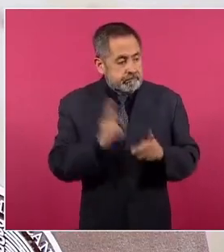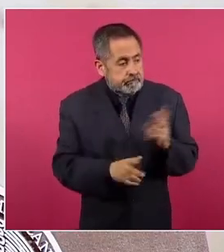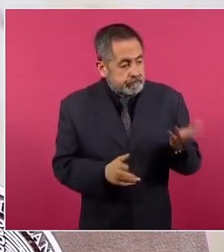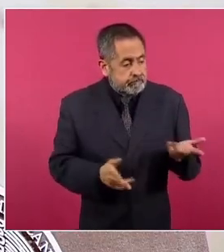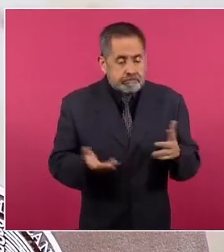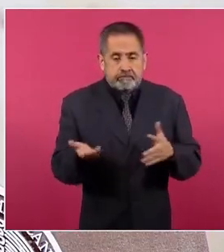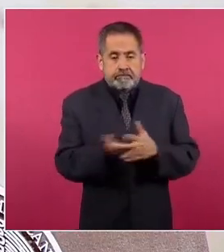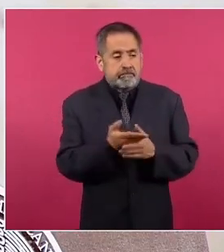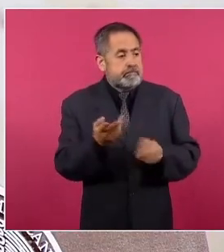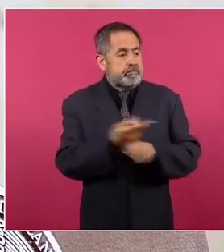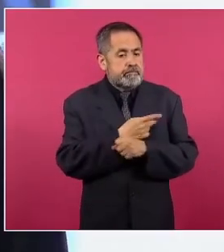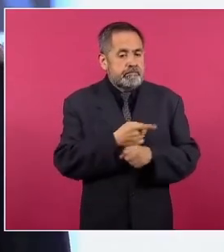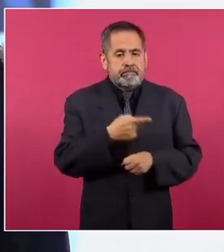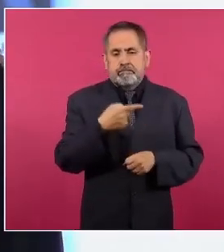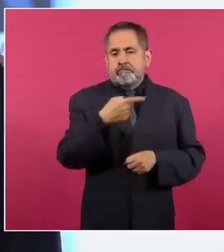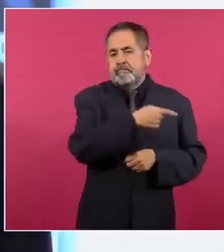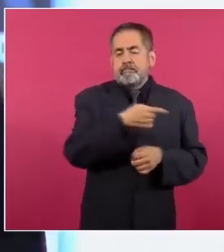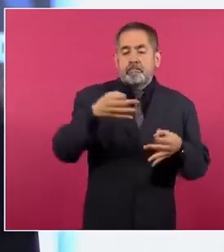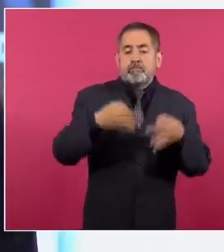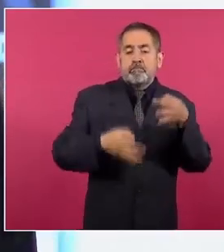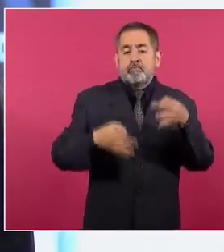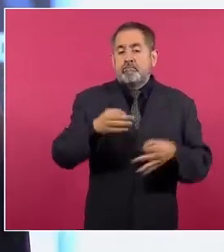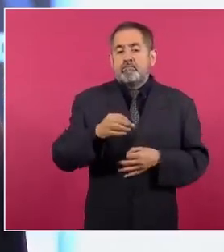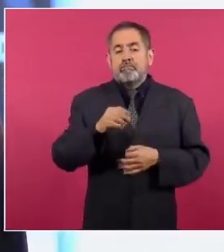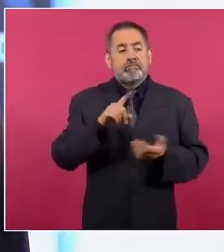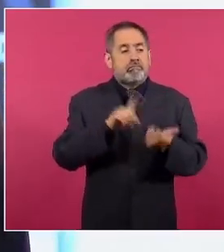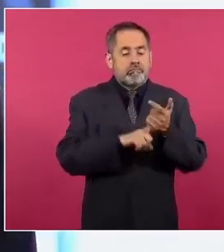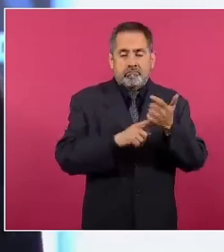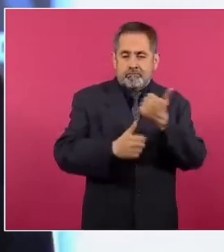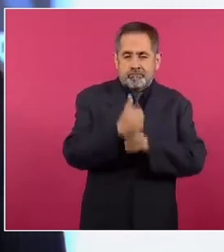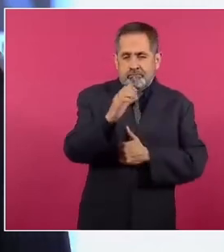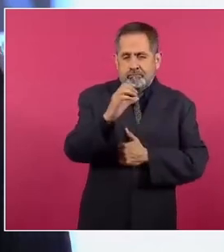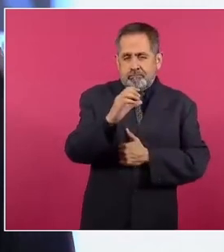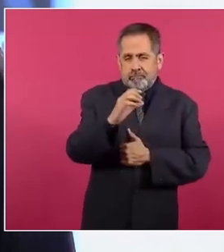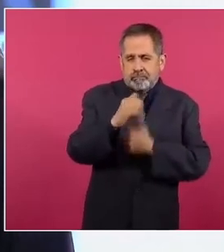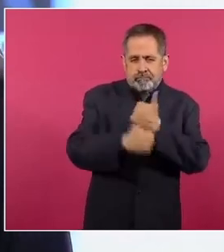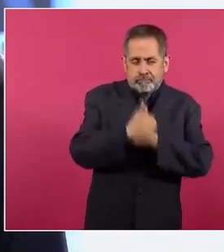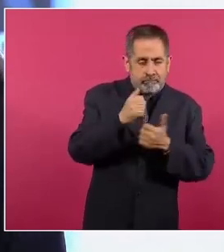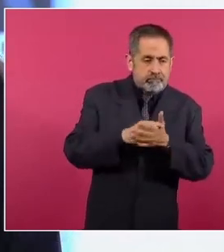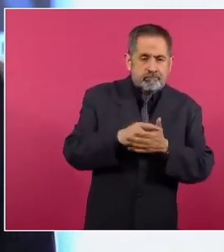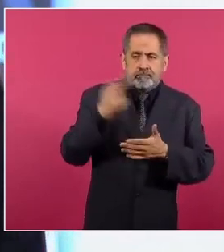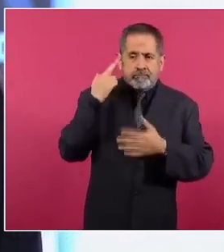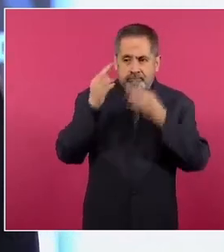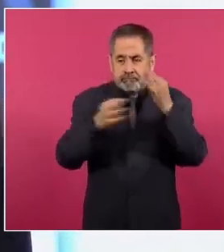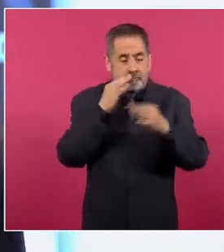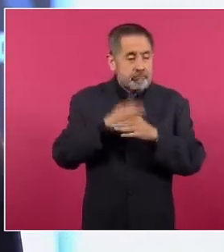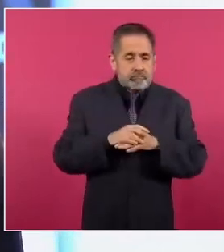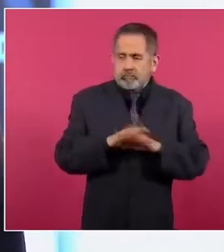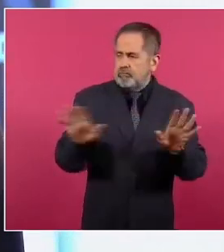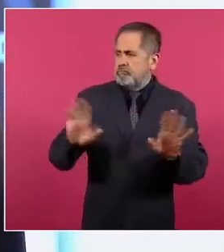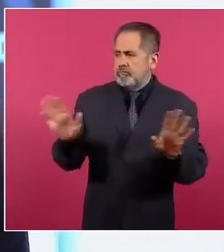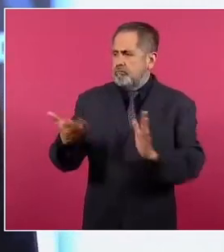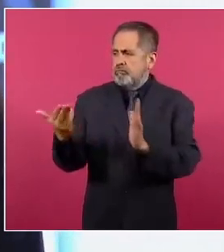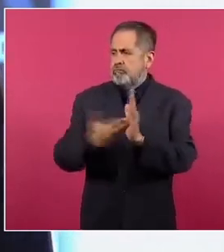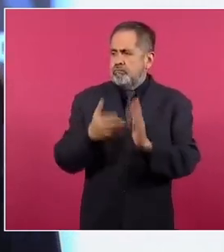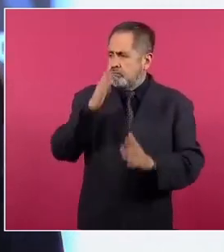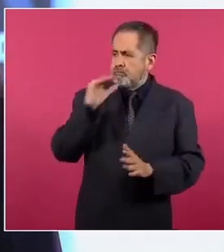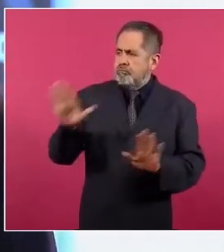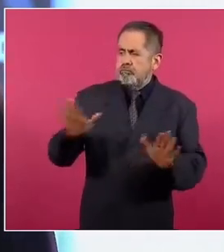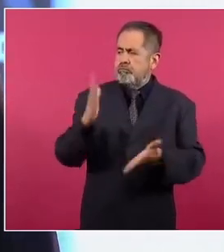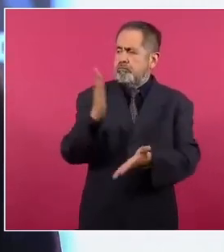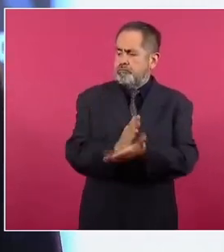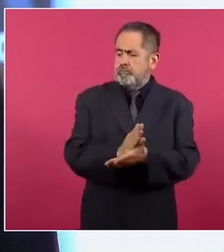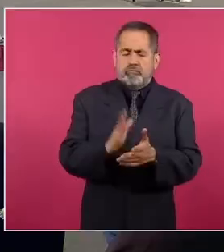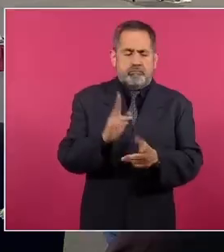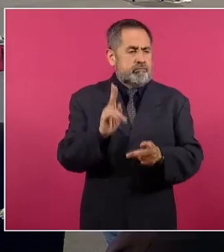hasta el momento debido a que un juzgado especializado en competencia económica, radiodifusión y telecomunicaciones así